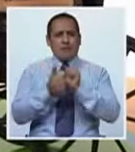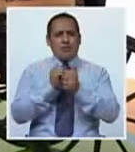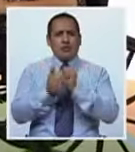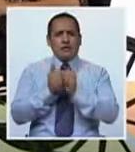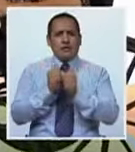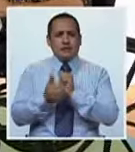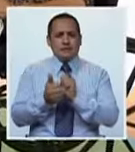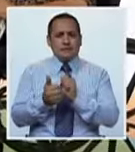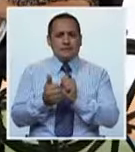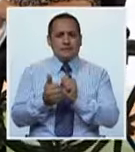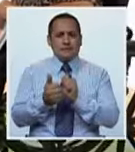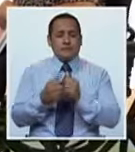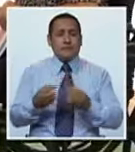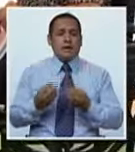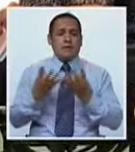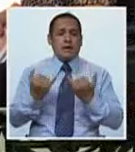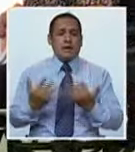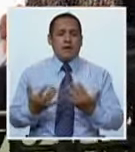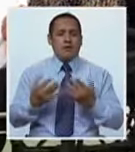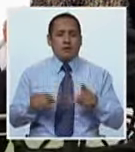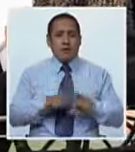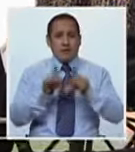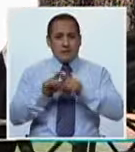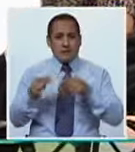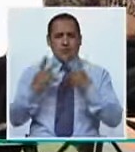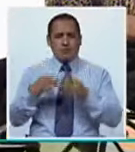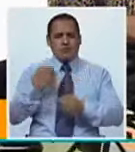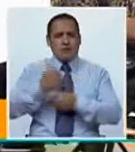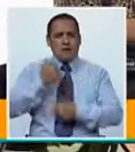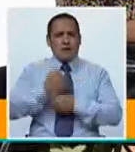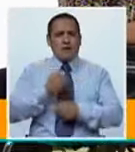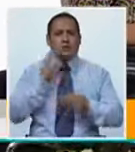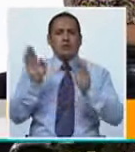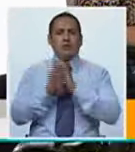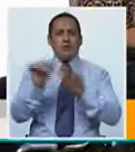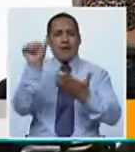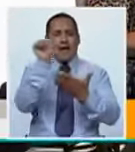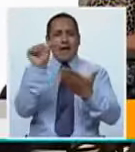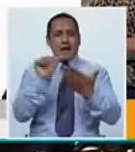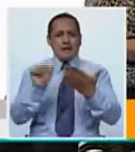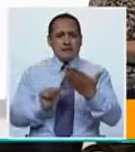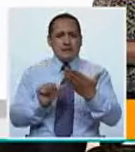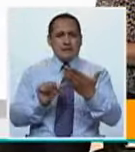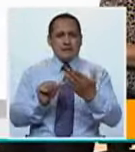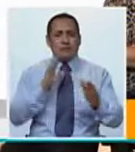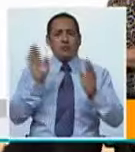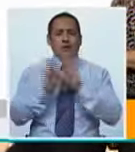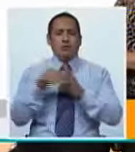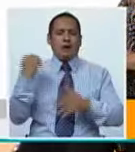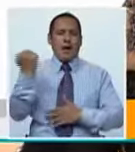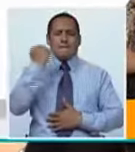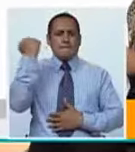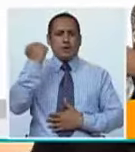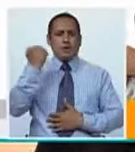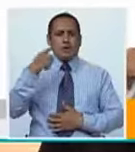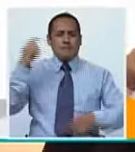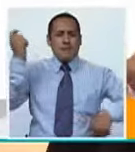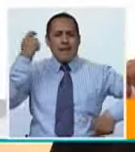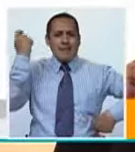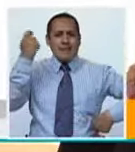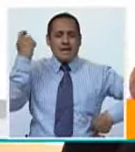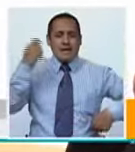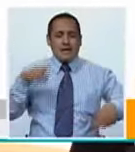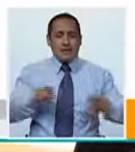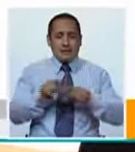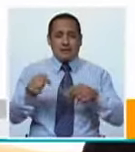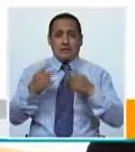deportivas, ¿no? Y, bueno, y también en otro tipo de actividades como artísticas, ¿no? Por ejemplo, los campeones de marinera, en